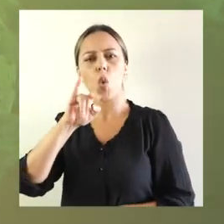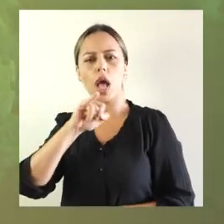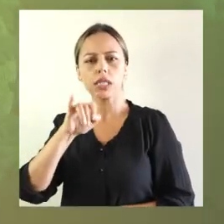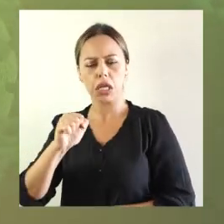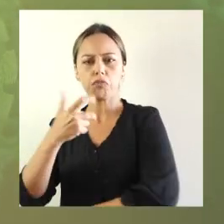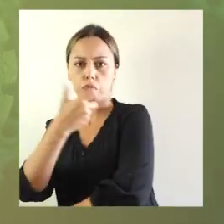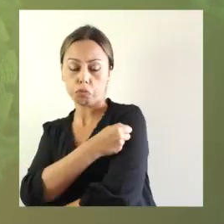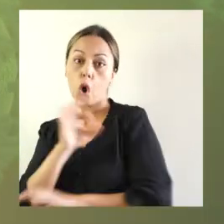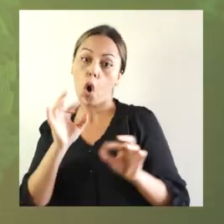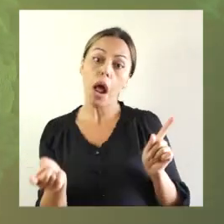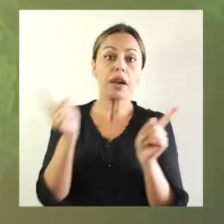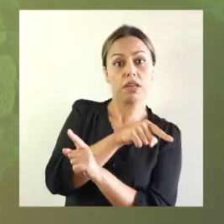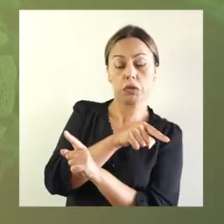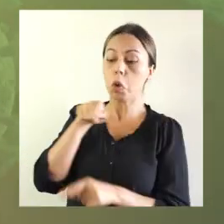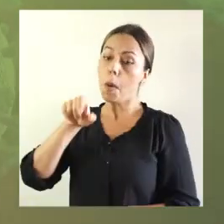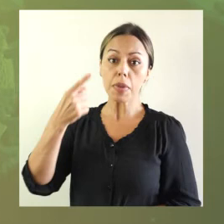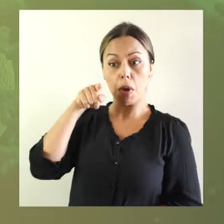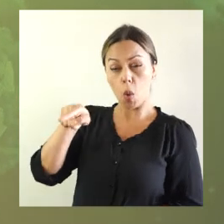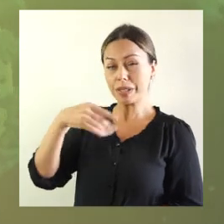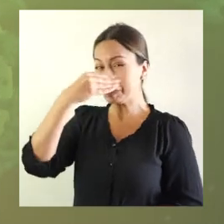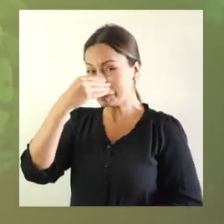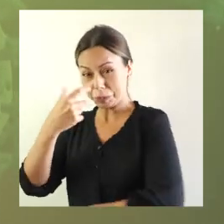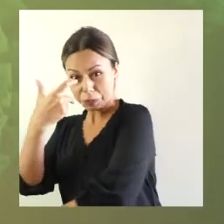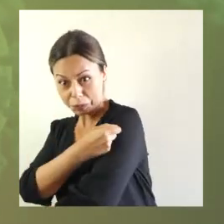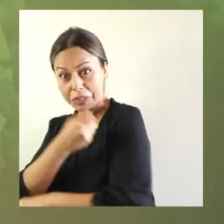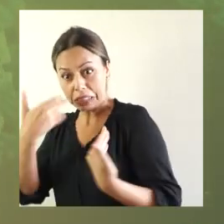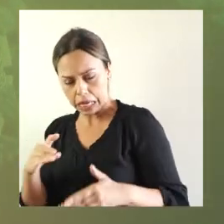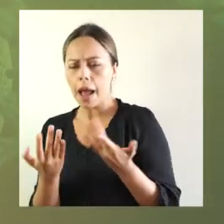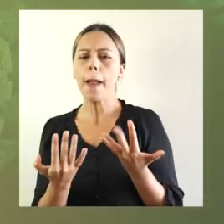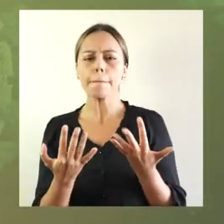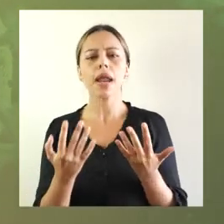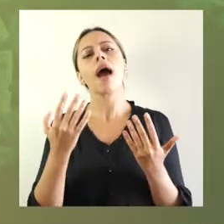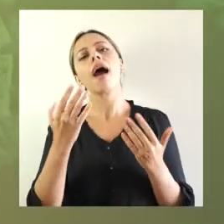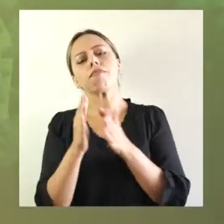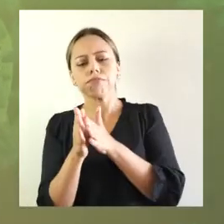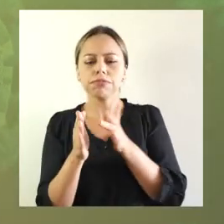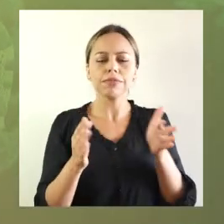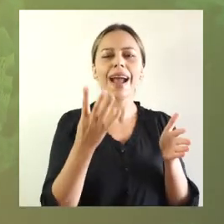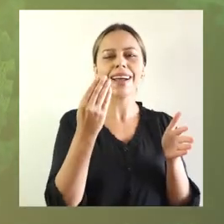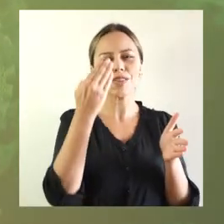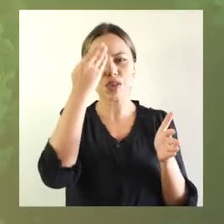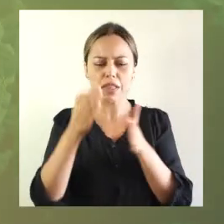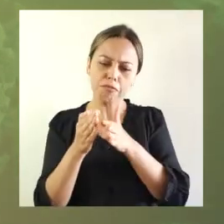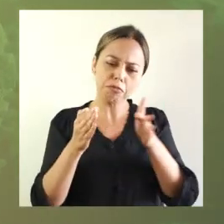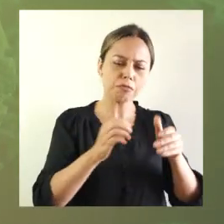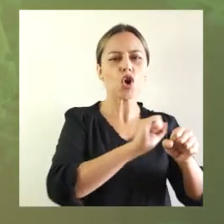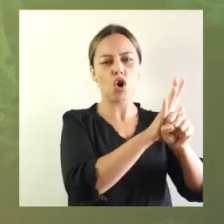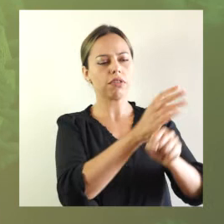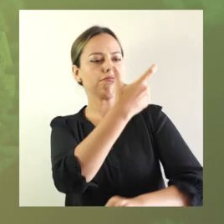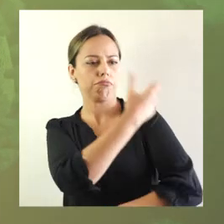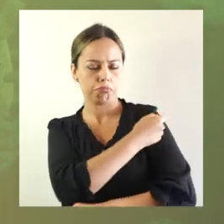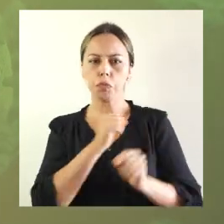influenza. O al revés, si primero se vacuna contra influenza, debe esperar 14 días para iniciar su vacunación